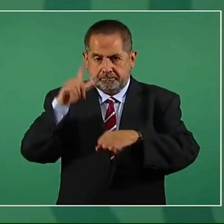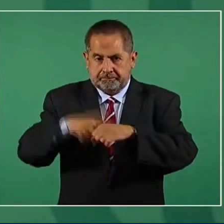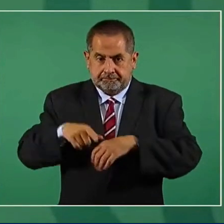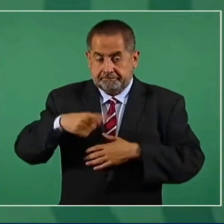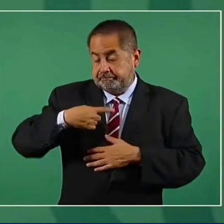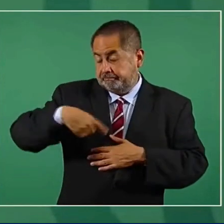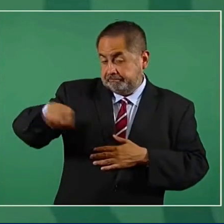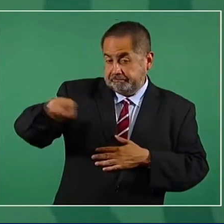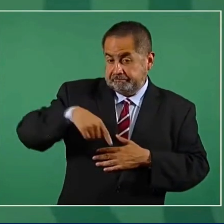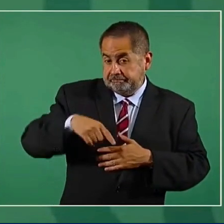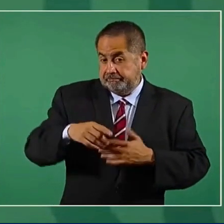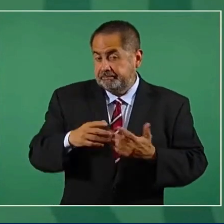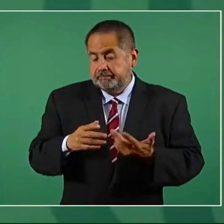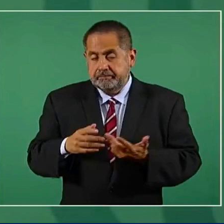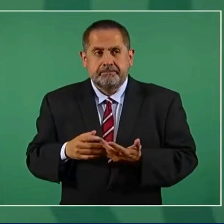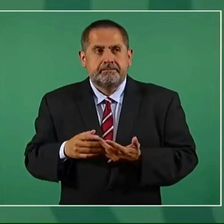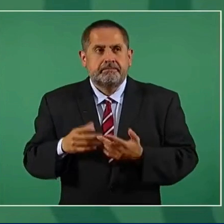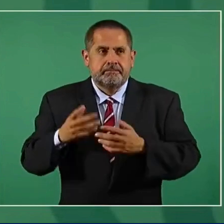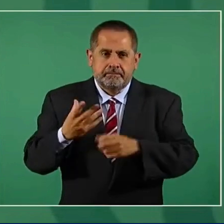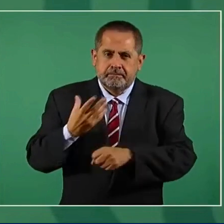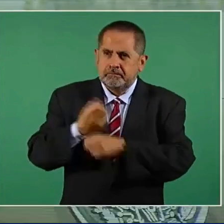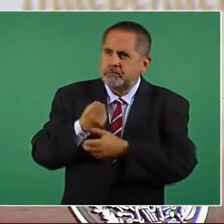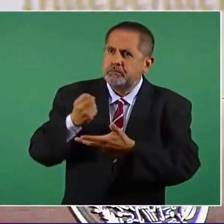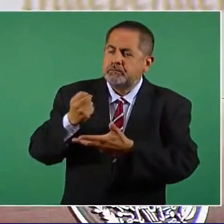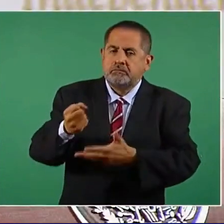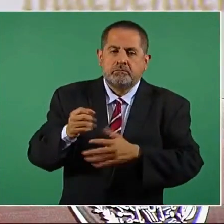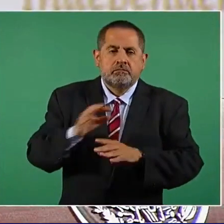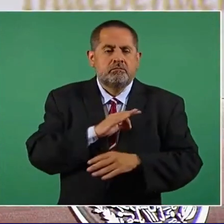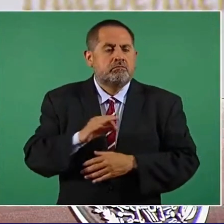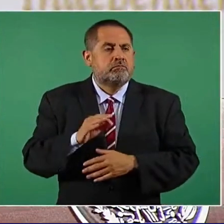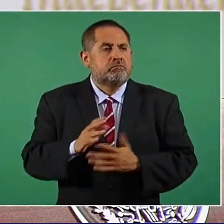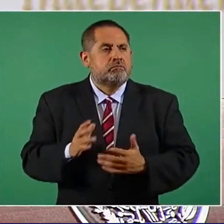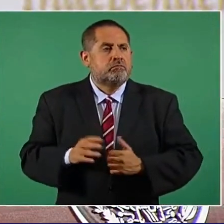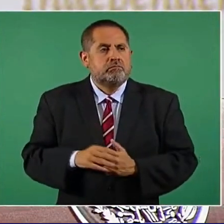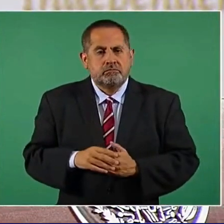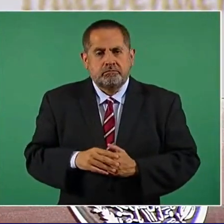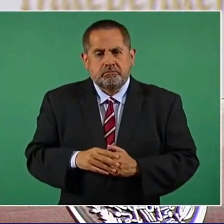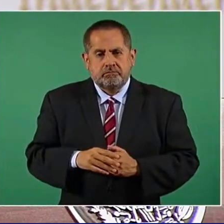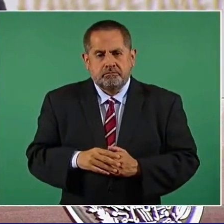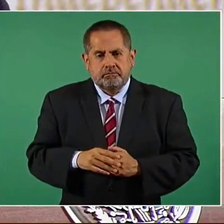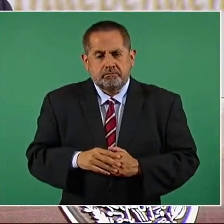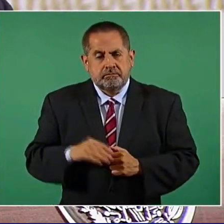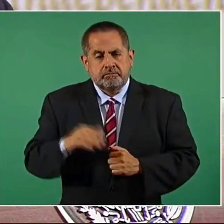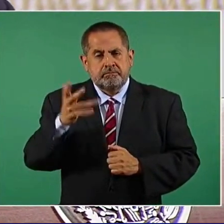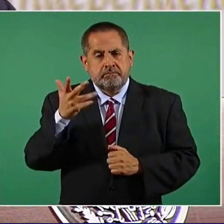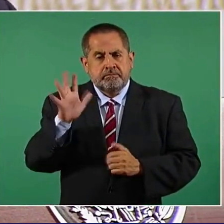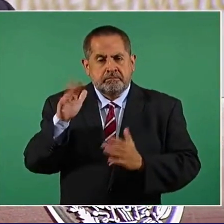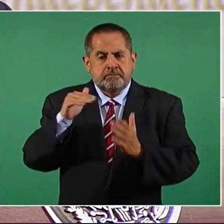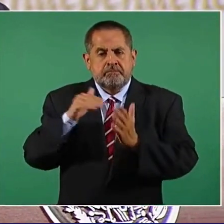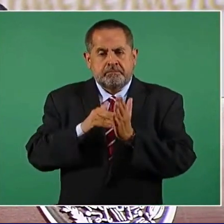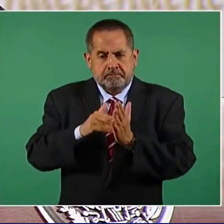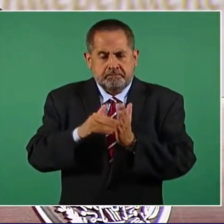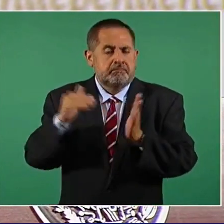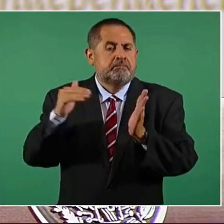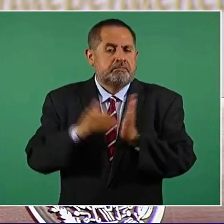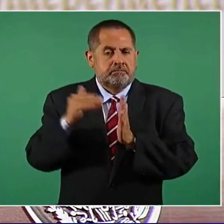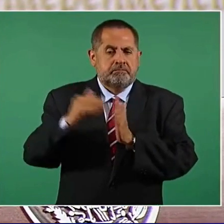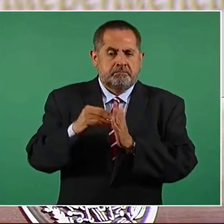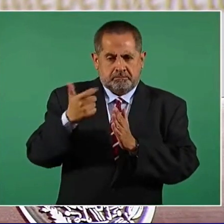es de alrededor de 10 mil millones de pesos